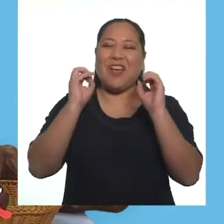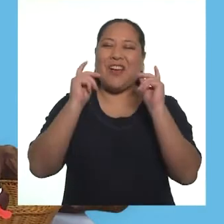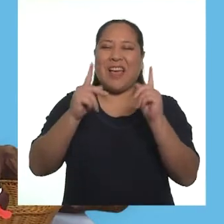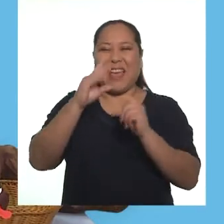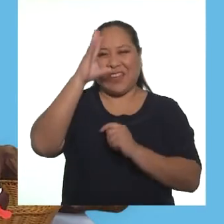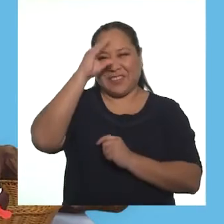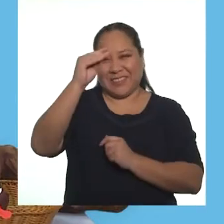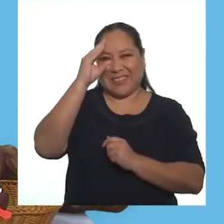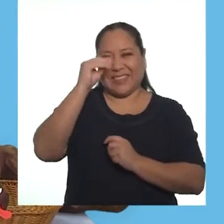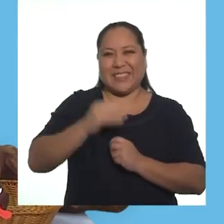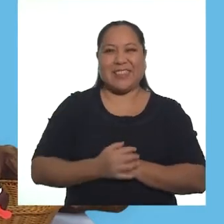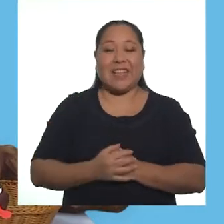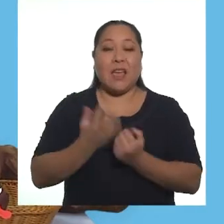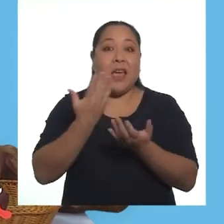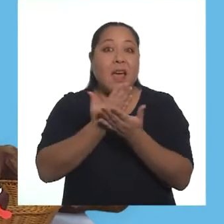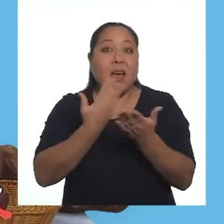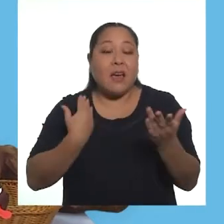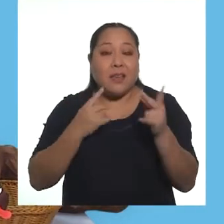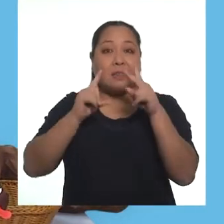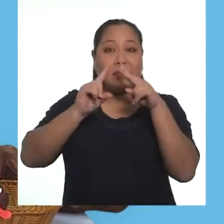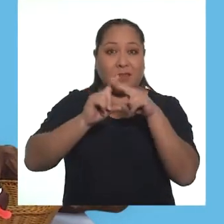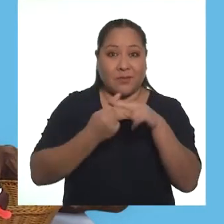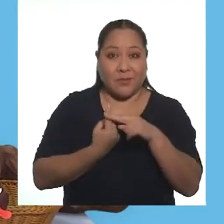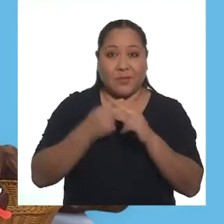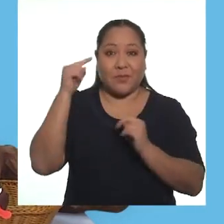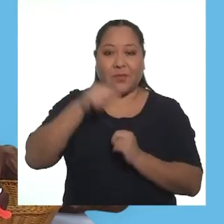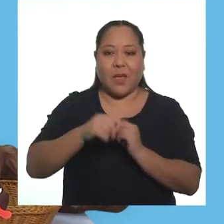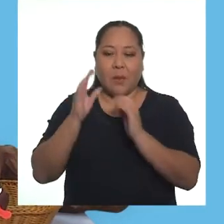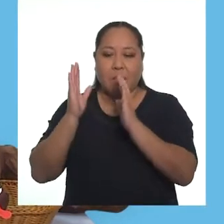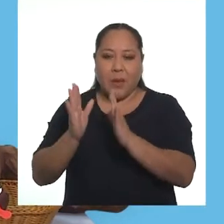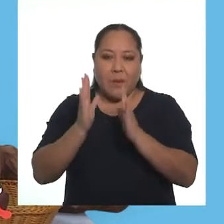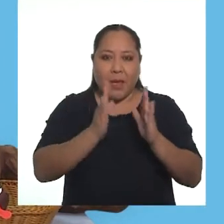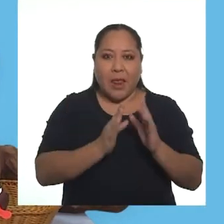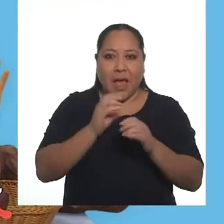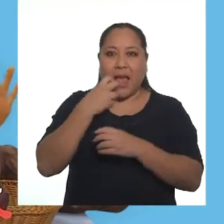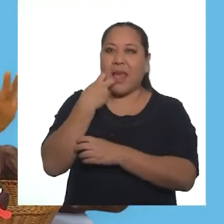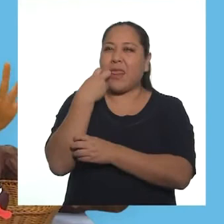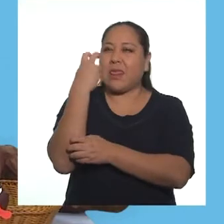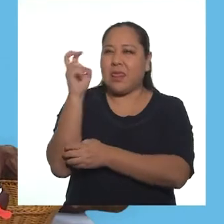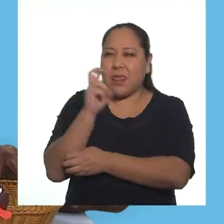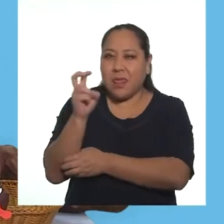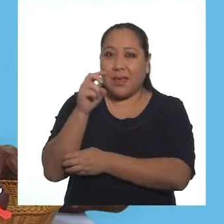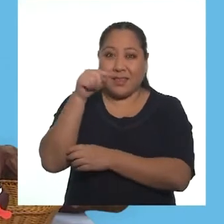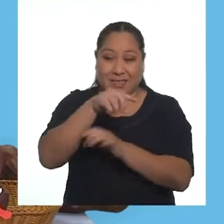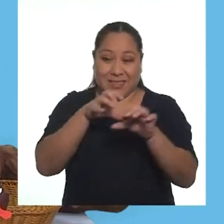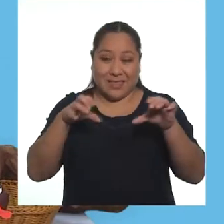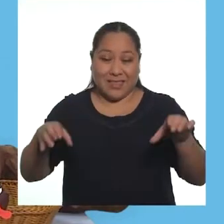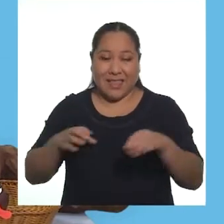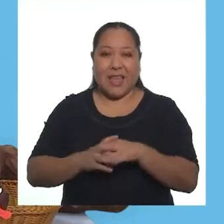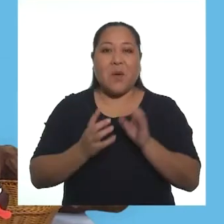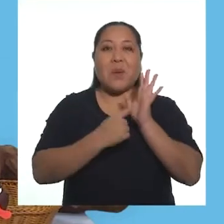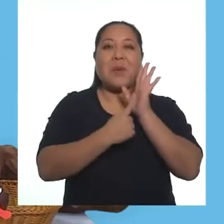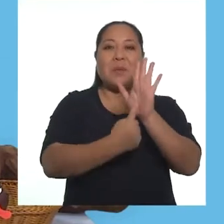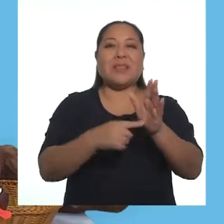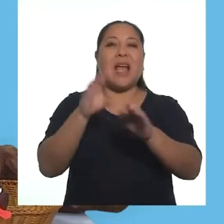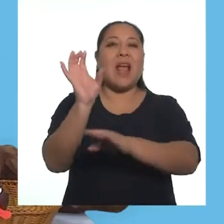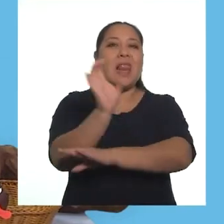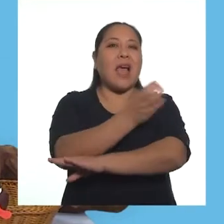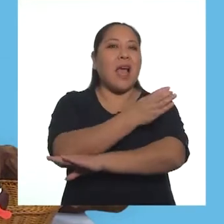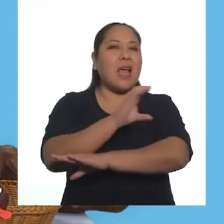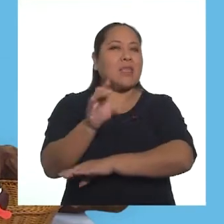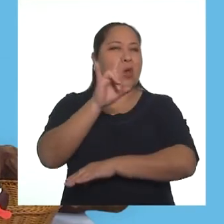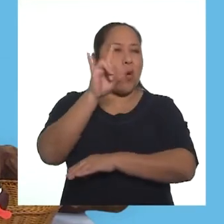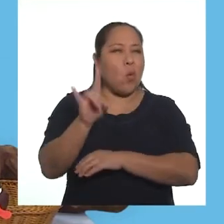Muy bien, chicas y chicos. Antes de empezar a armar nuestra anaconda casera, les voy a